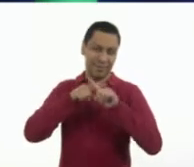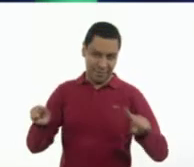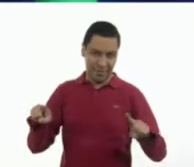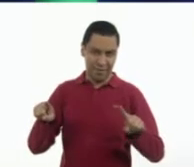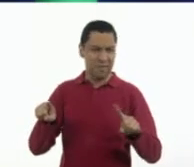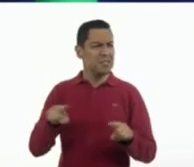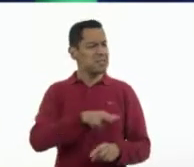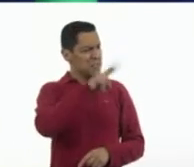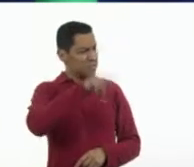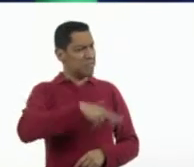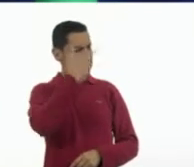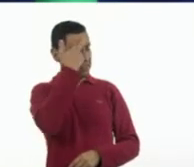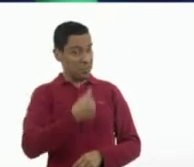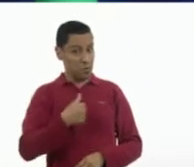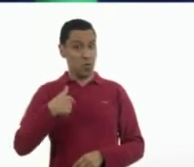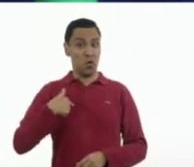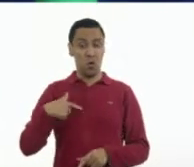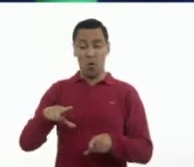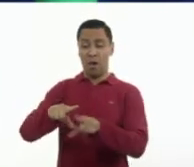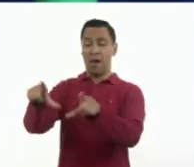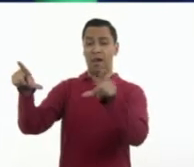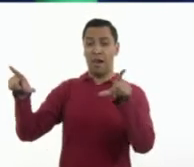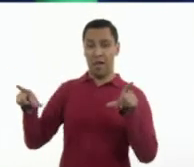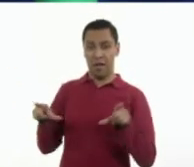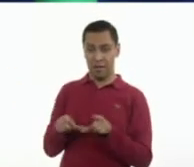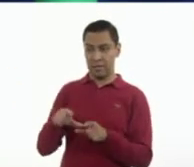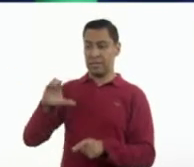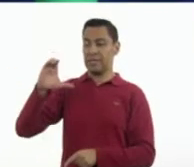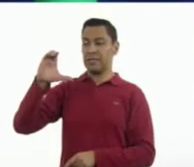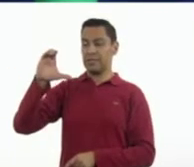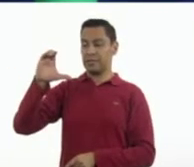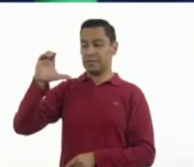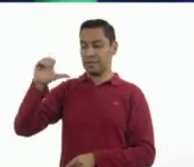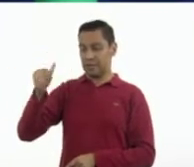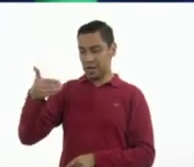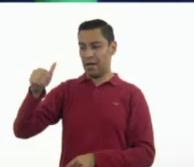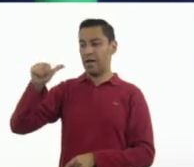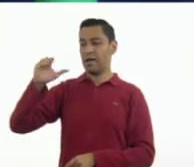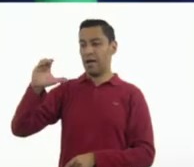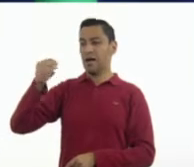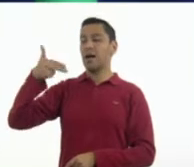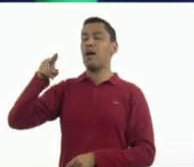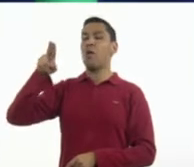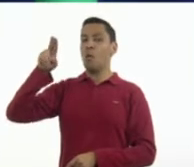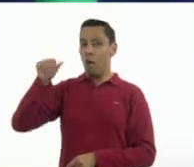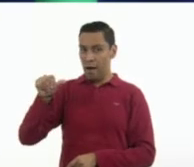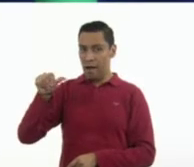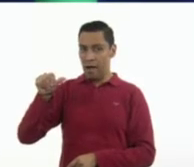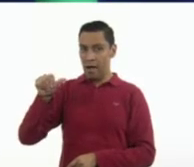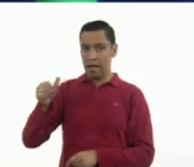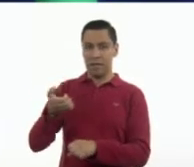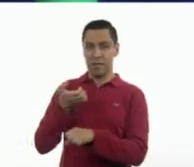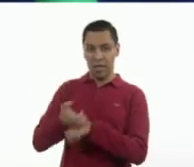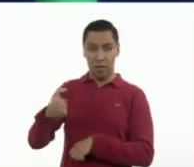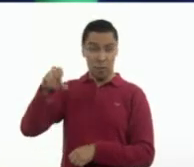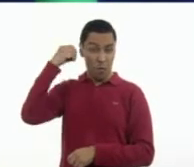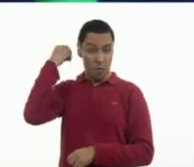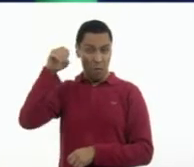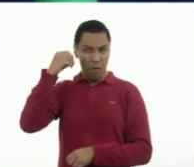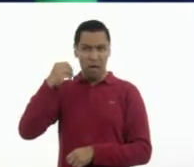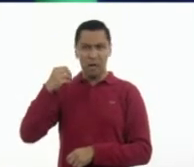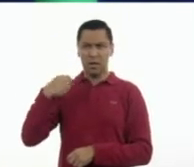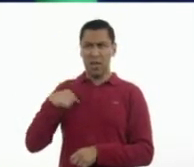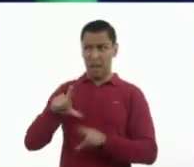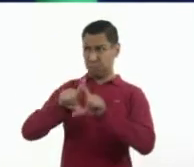yo he ido a las bellas lagunas de Chacagua y allá en el estado de Oaxaca, obviamente. Y bueno, lo más increíble es que casi no hay